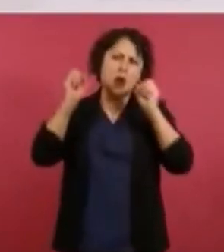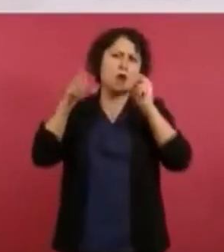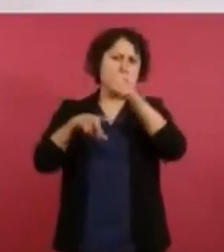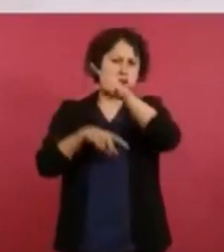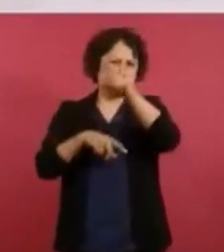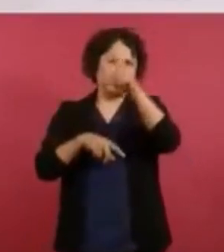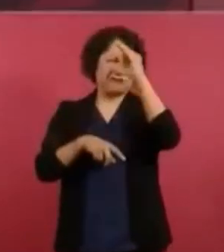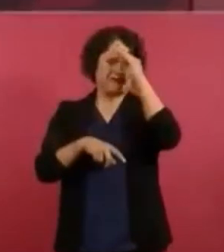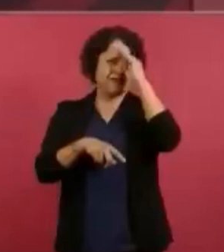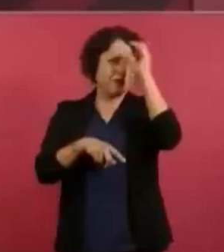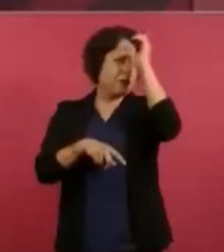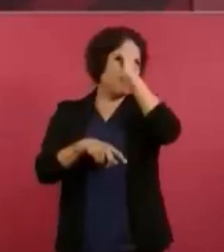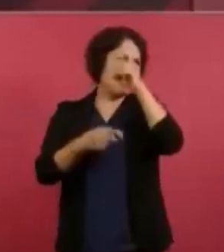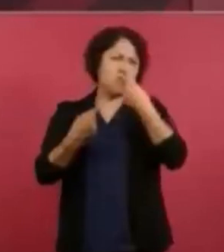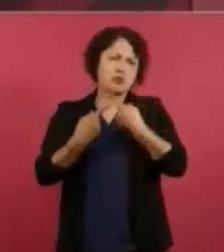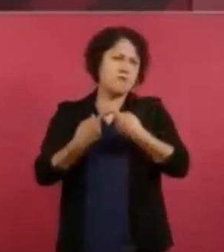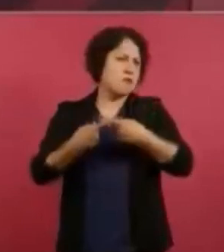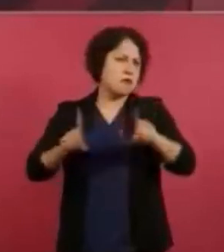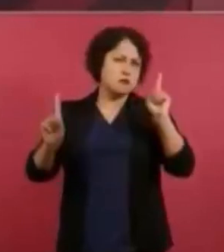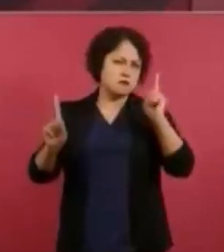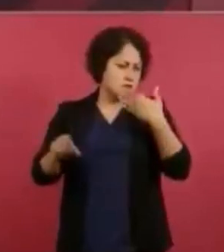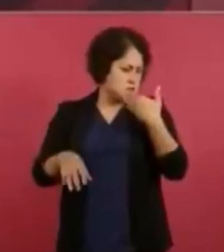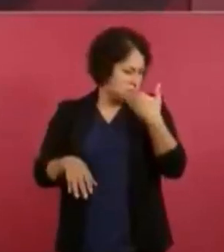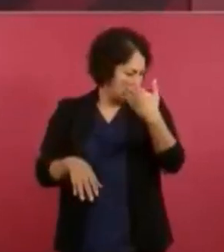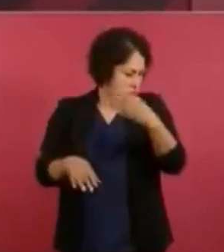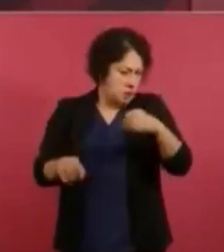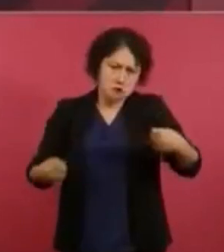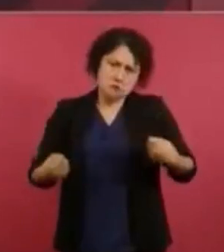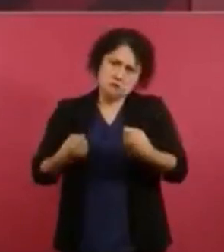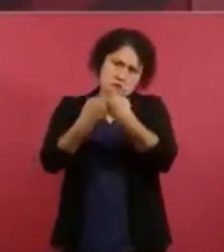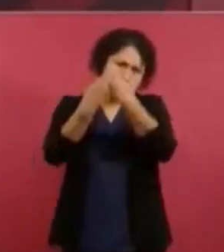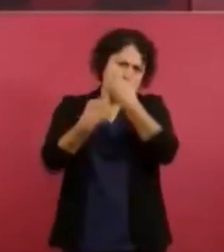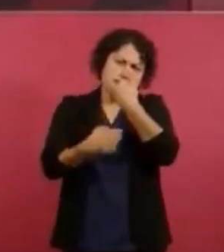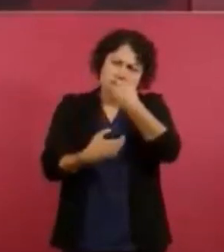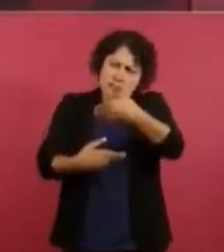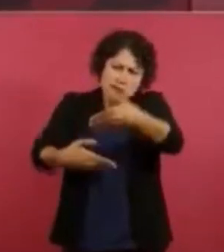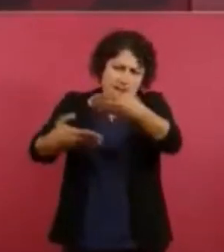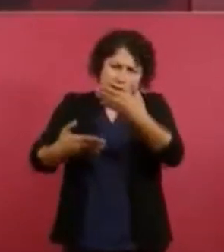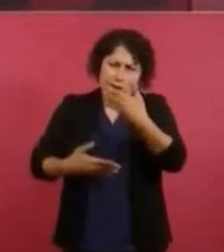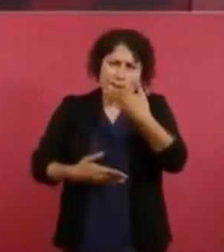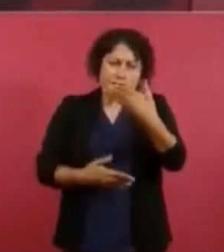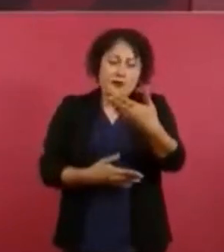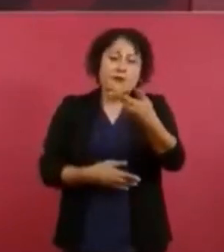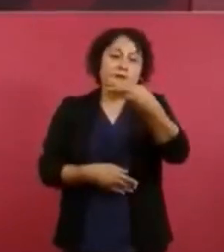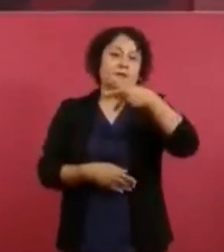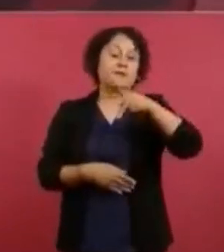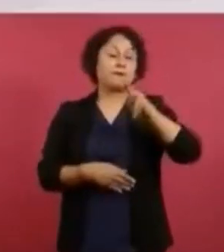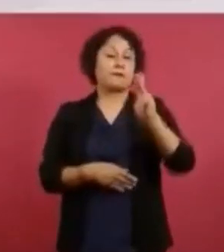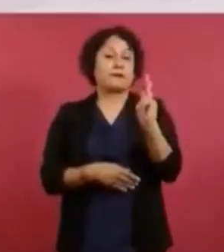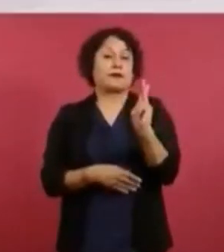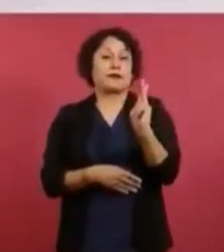no hay que…